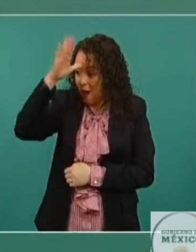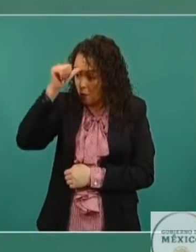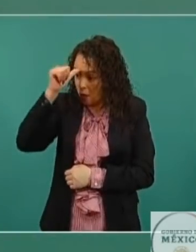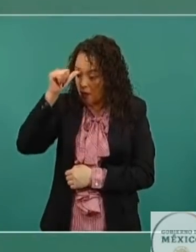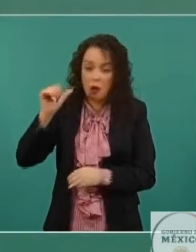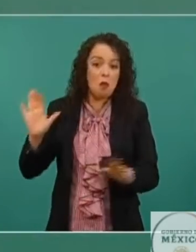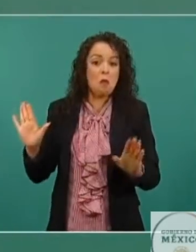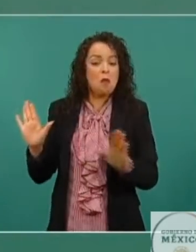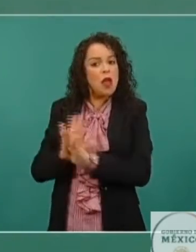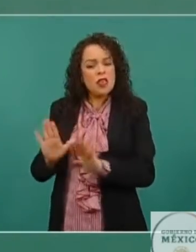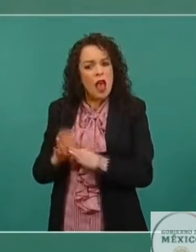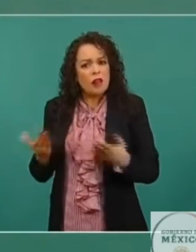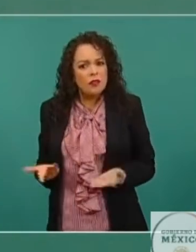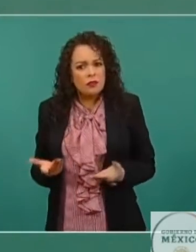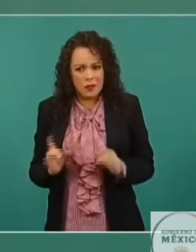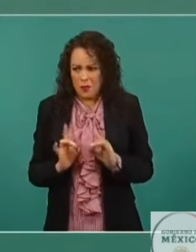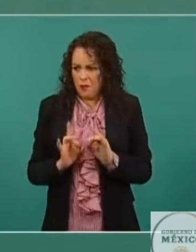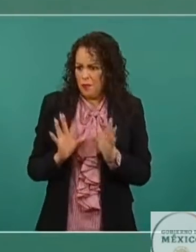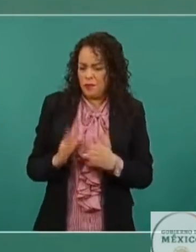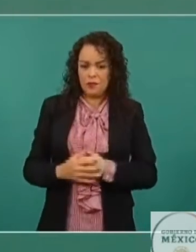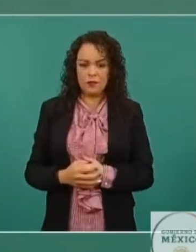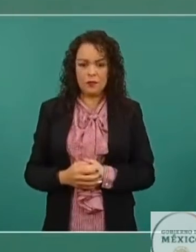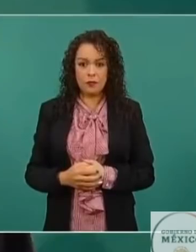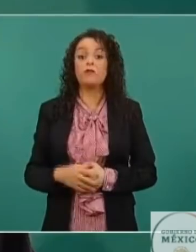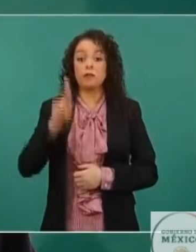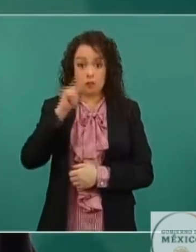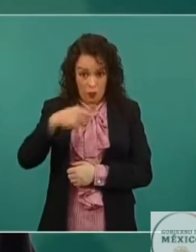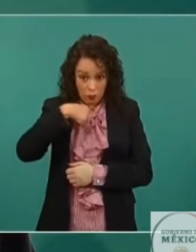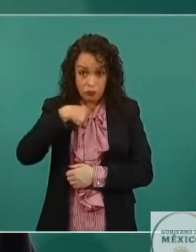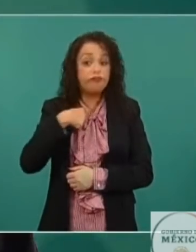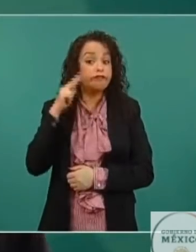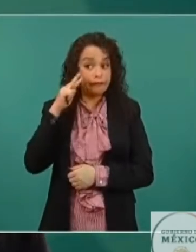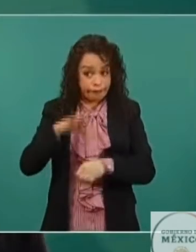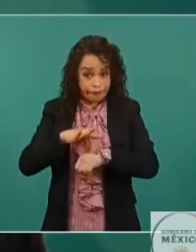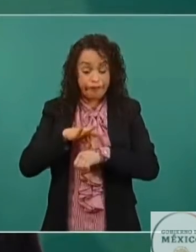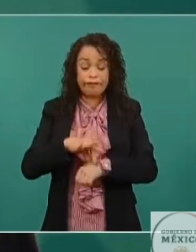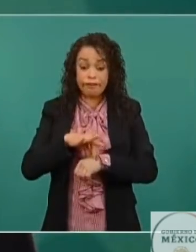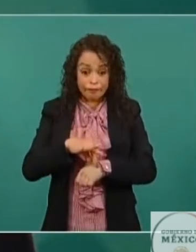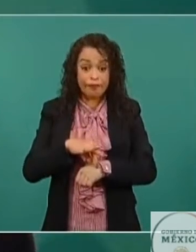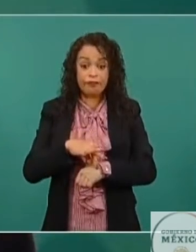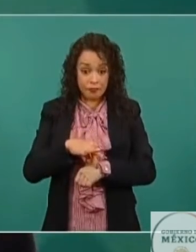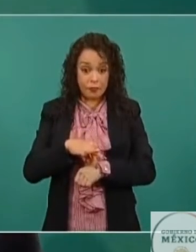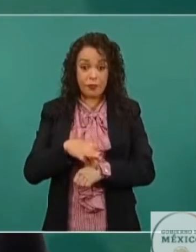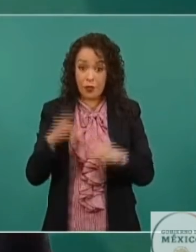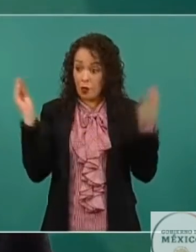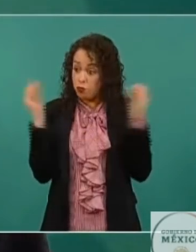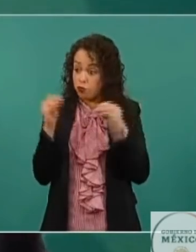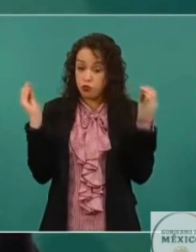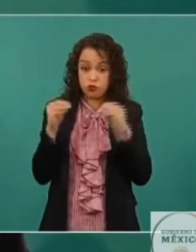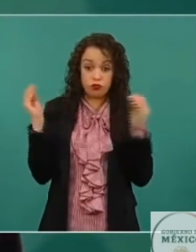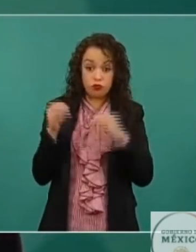Y ya en campaña, porque me consta, en un debate lo planteó,